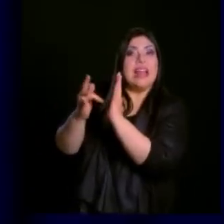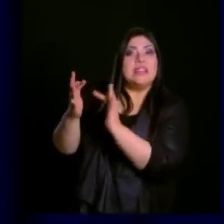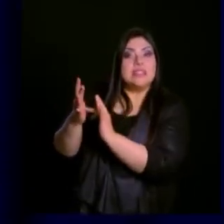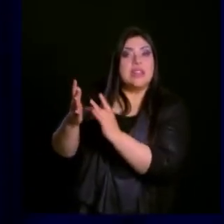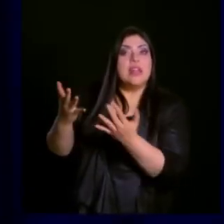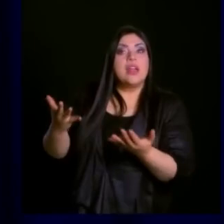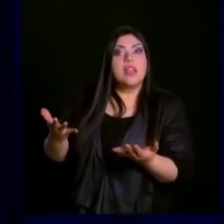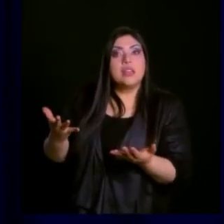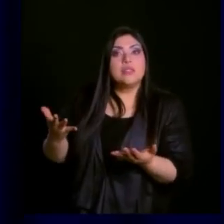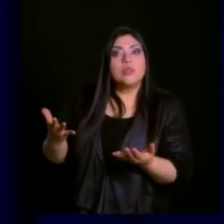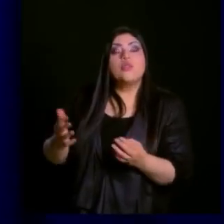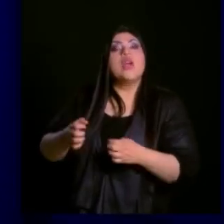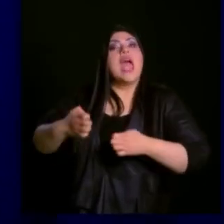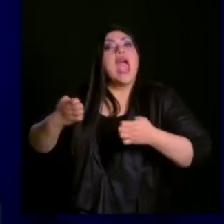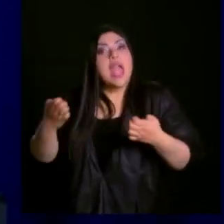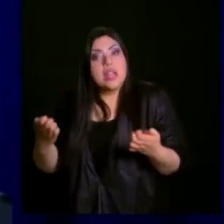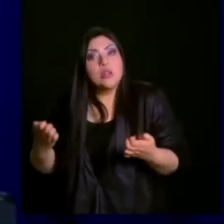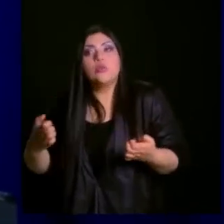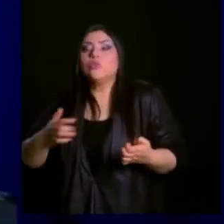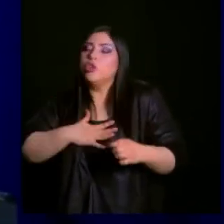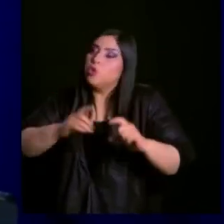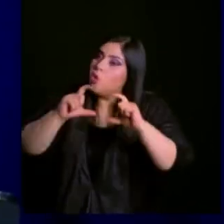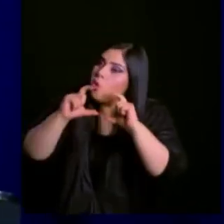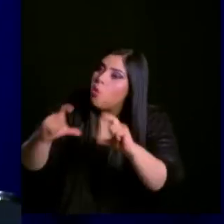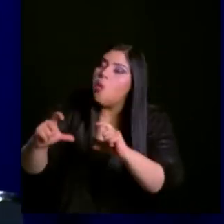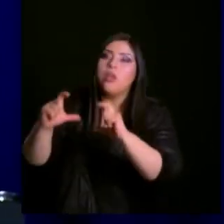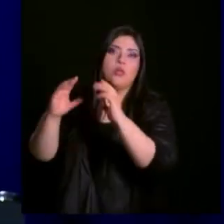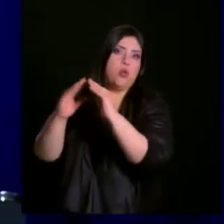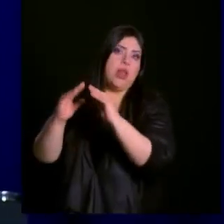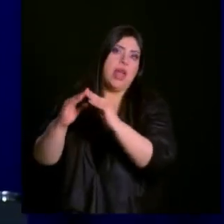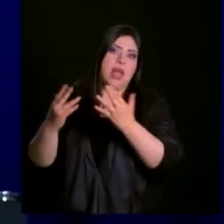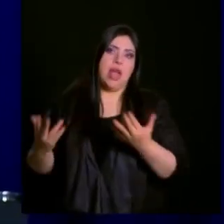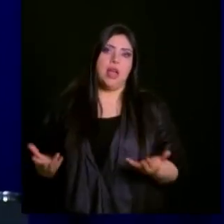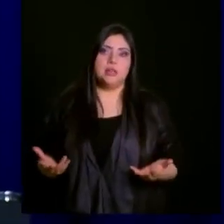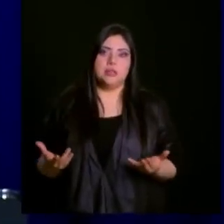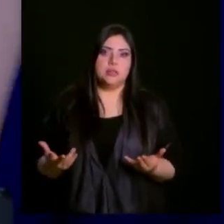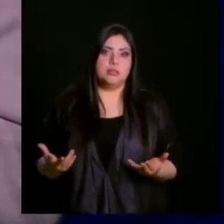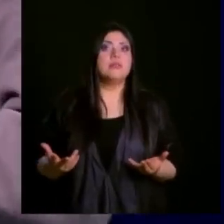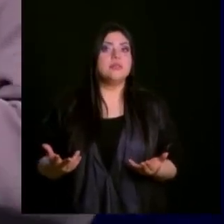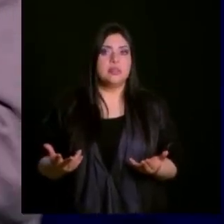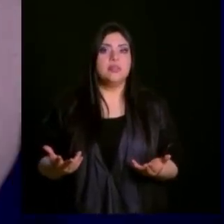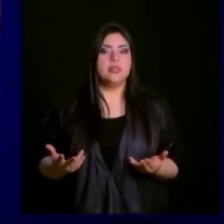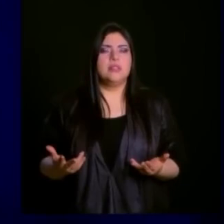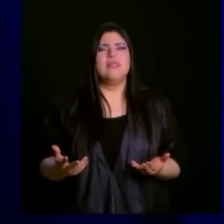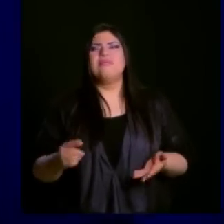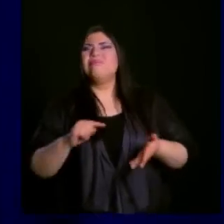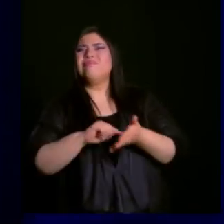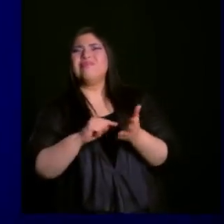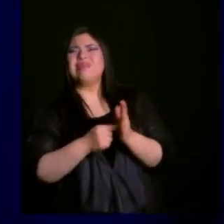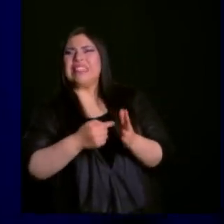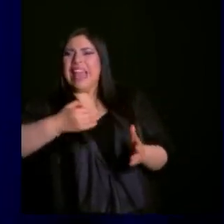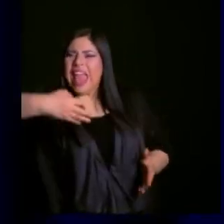Pues es de Jesús la casa. Te cuento. Entonces, ¿qué es excelente?